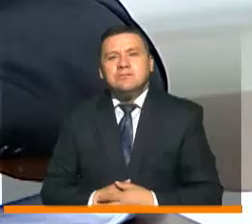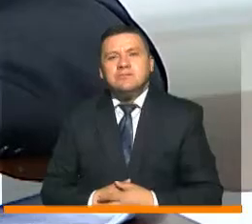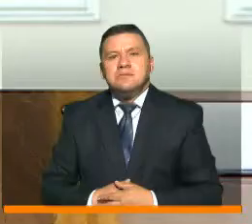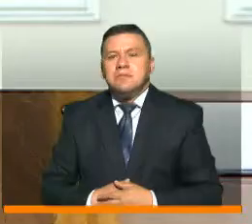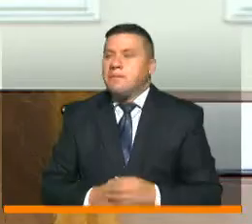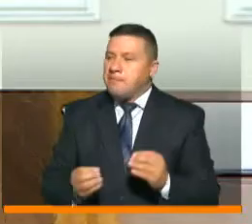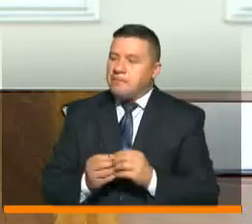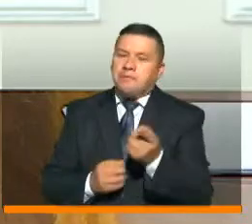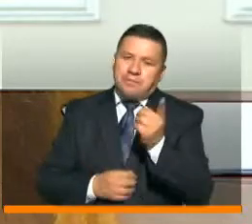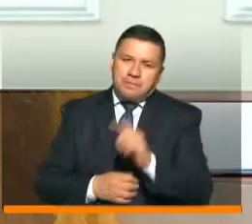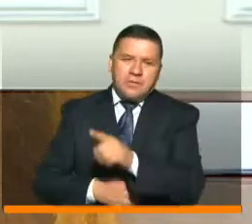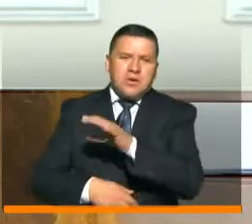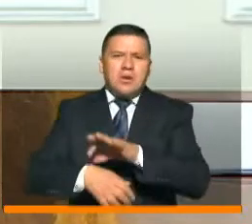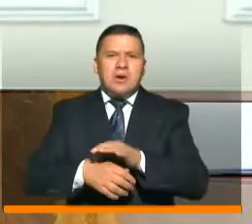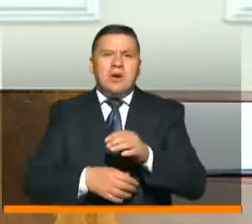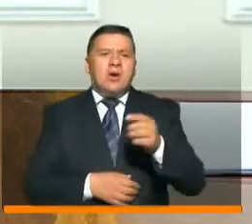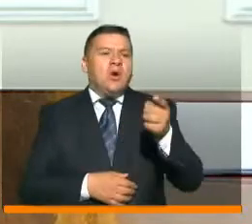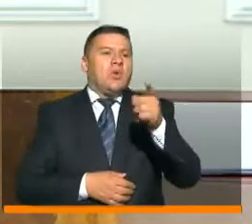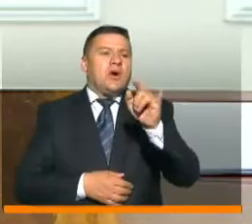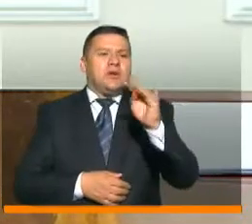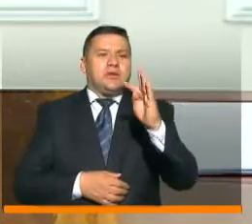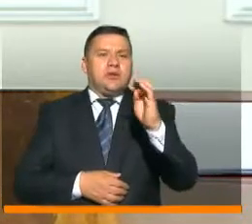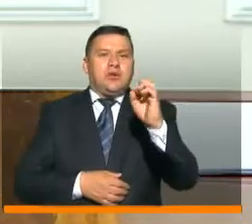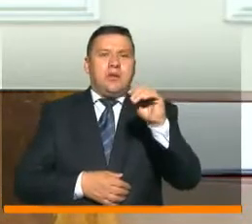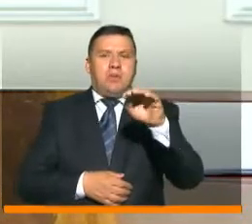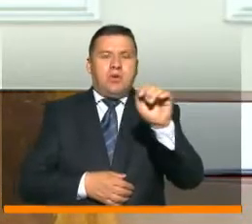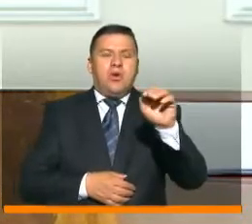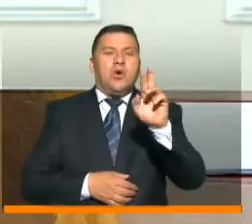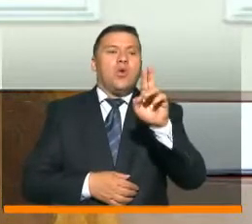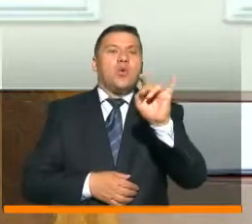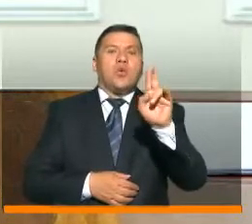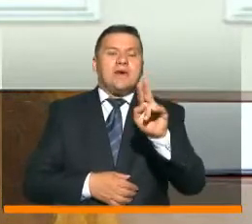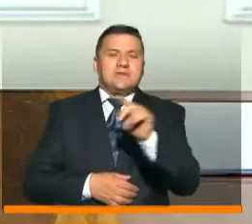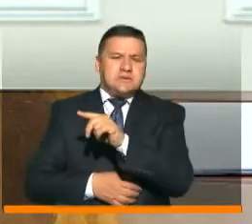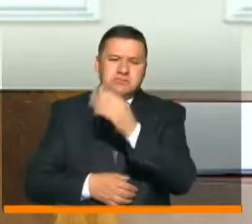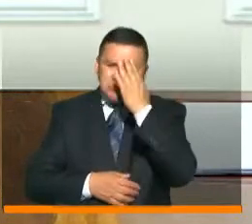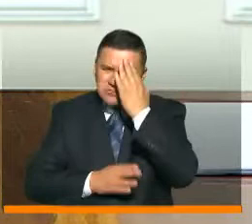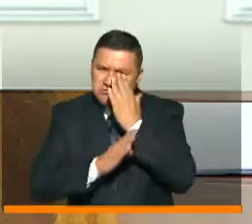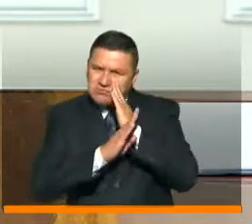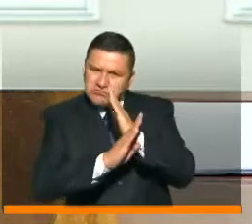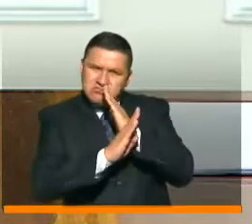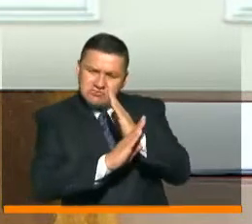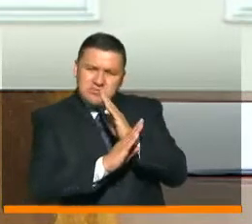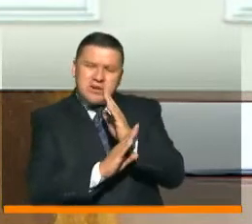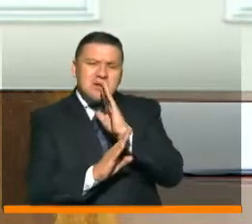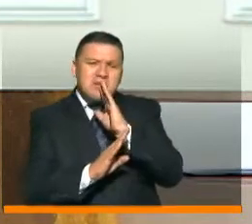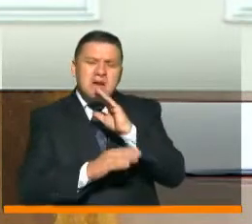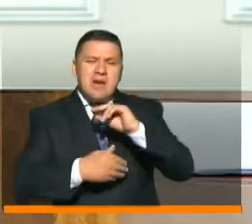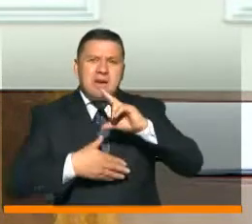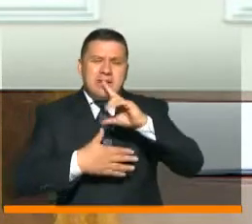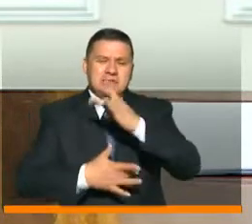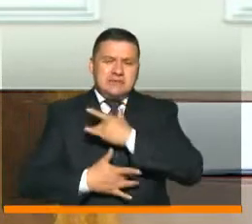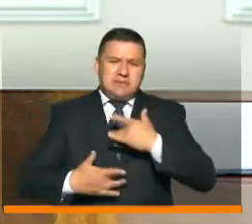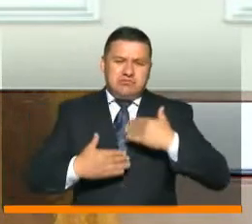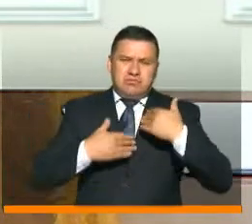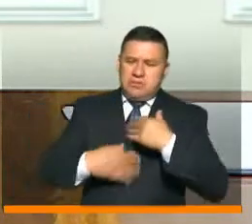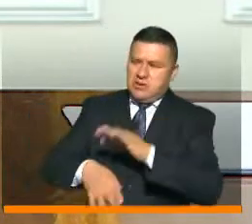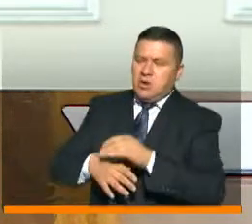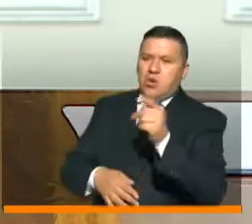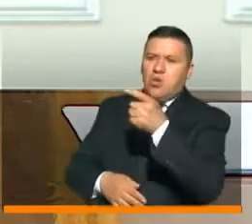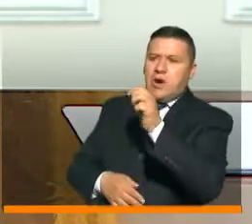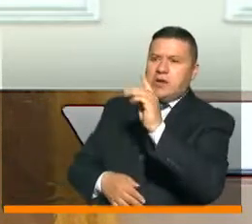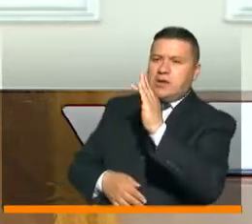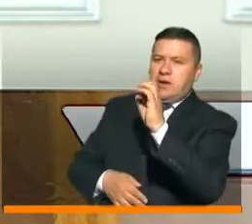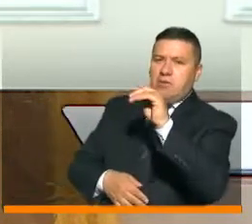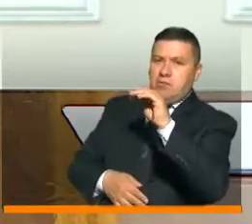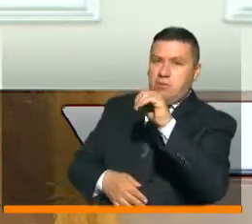Tenemos también al doctor Cuauhtémoc Ruiz, quien es el director de inmunización en la Organización Panamericana de la Salud. Doctor Cuauhtémoc,